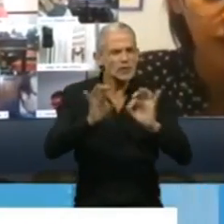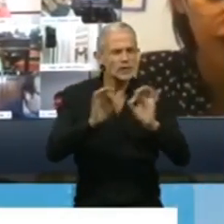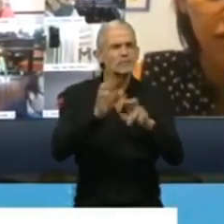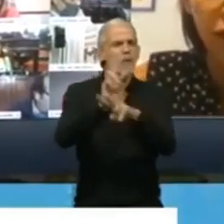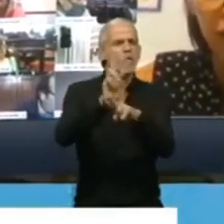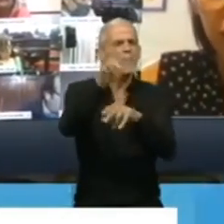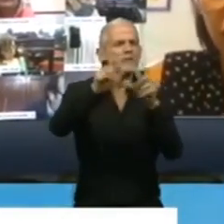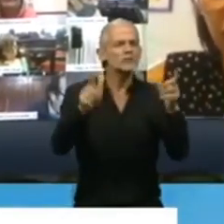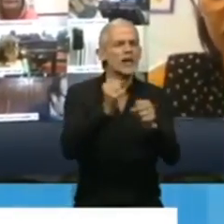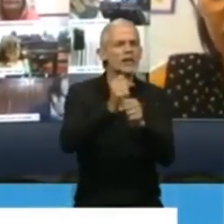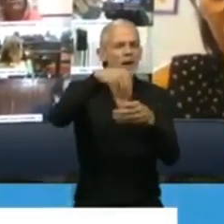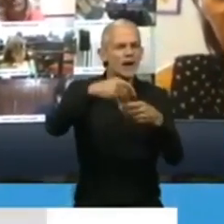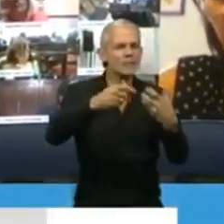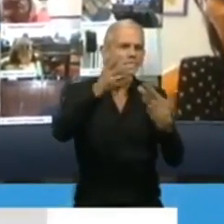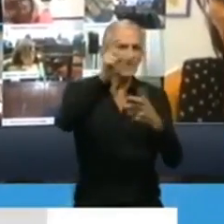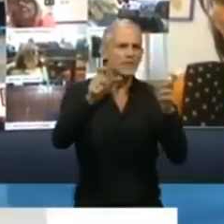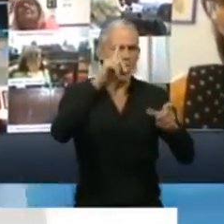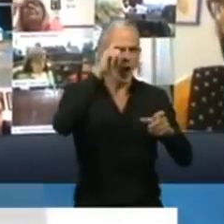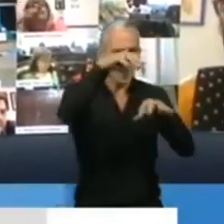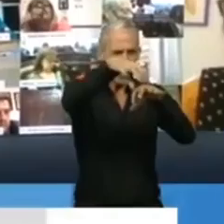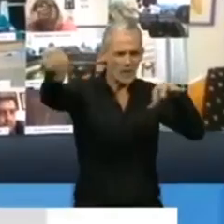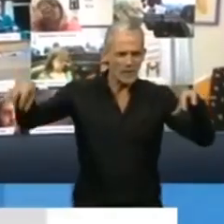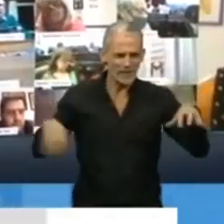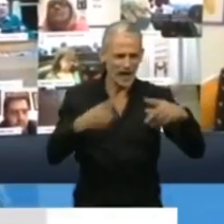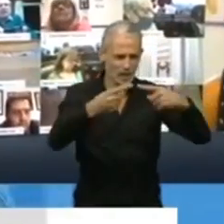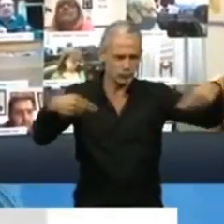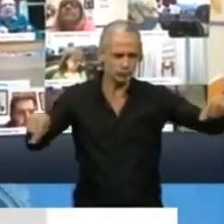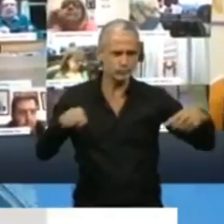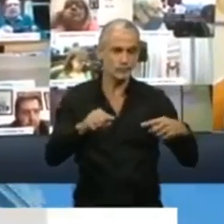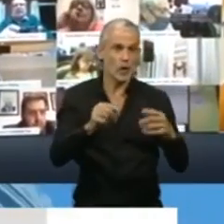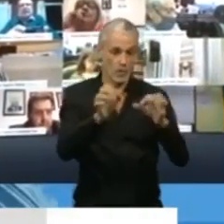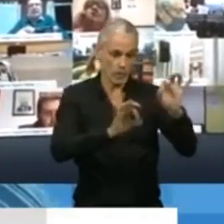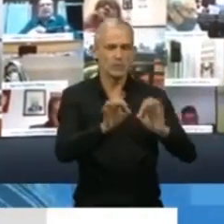salud, un proyecto que bienvenido sea.